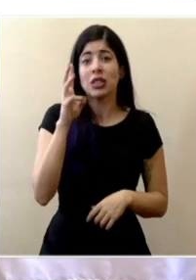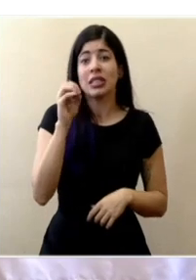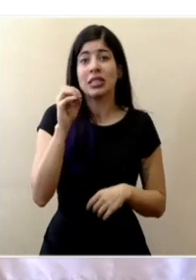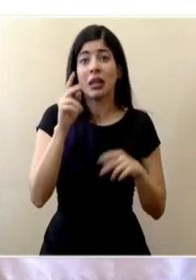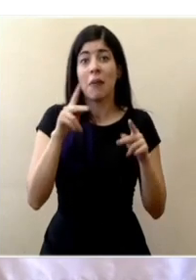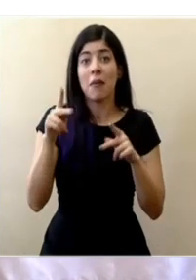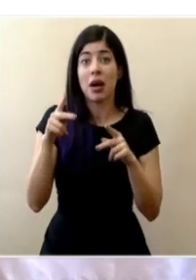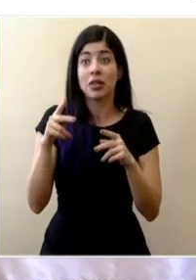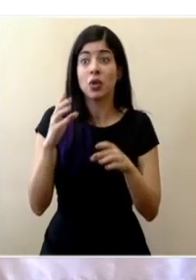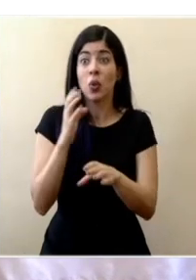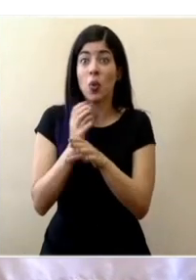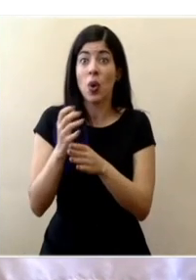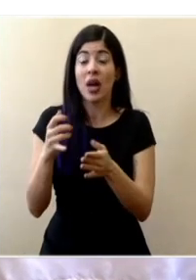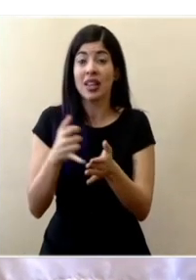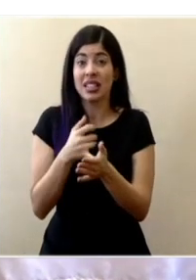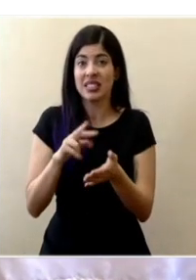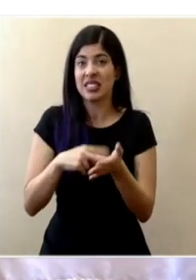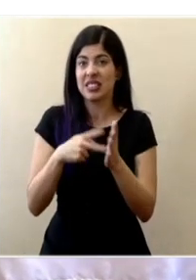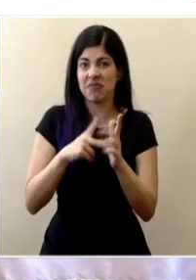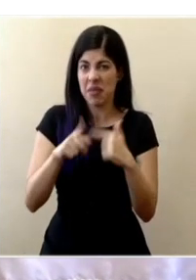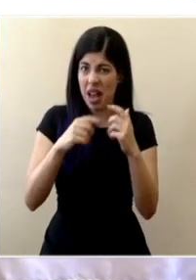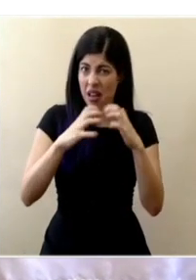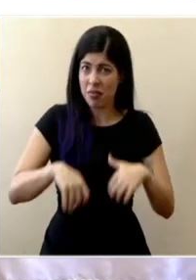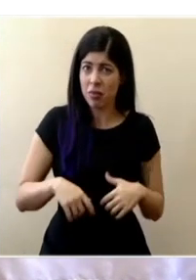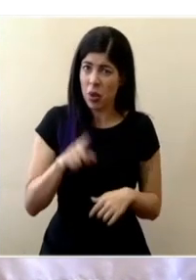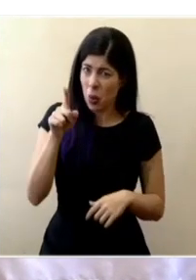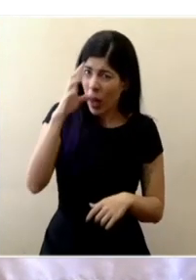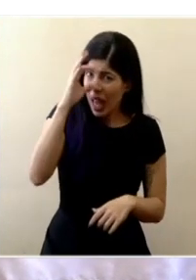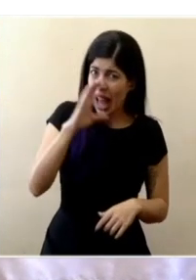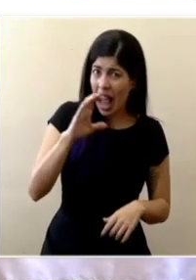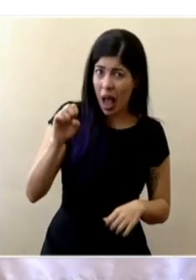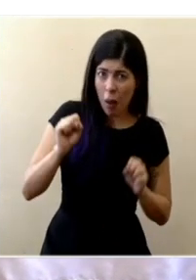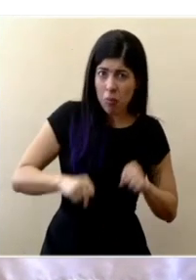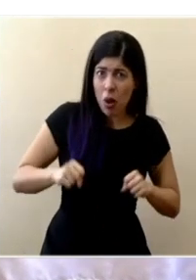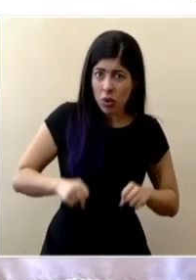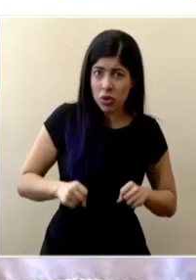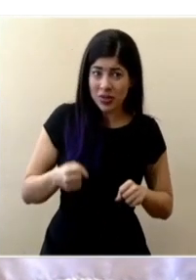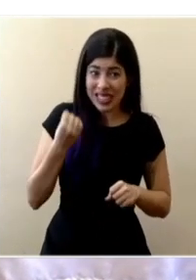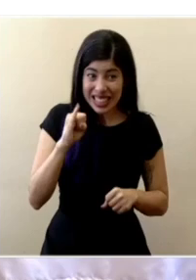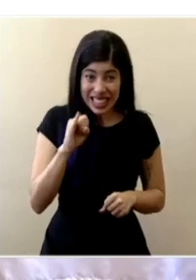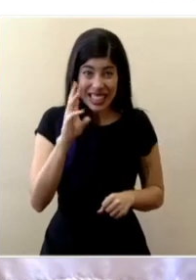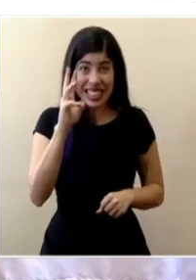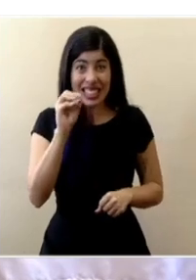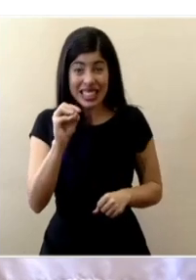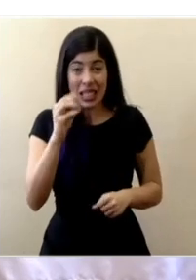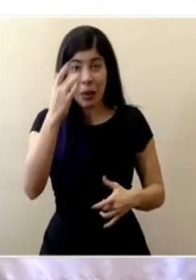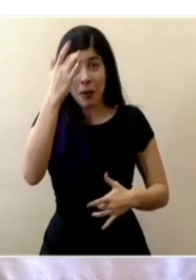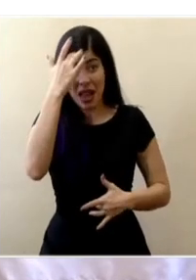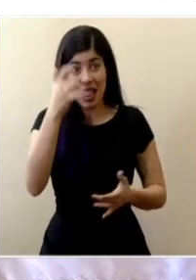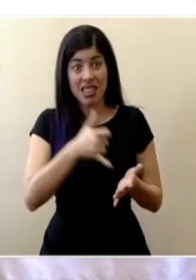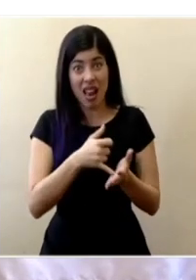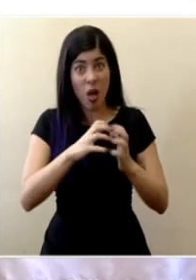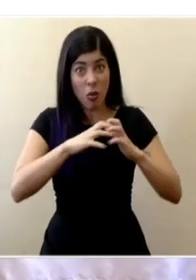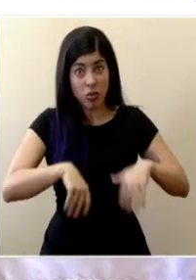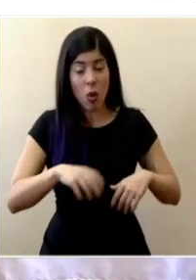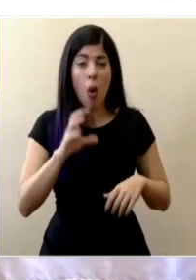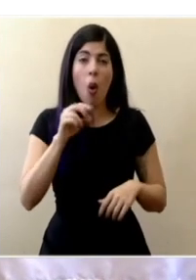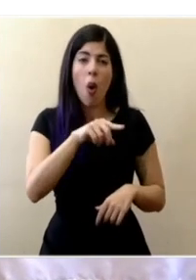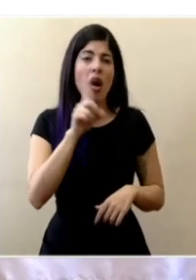solo 60 personas que lleguen a cuidados intensivos cree en la caja que este colapso se puede dar con 60 pacientes críticos o se trata de un